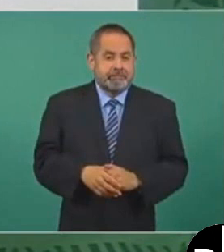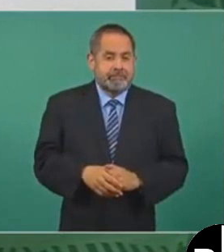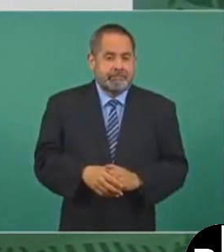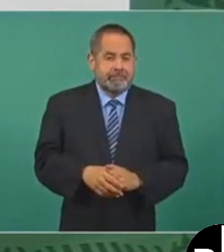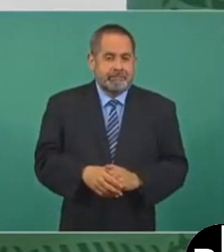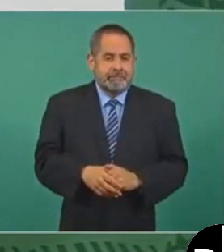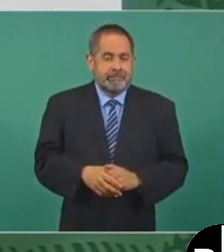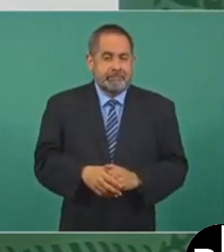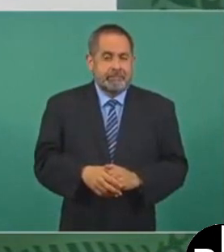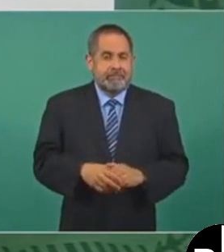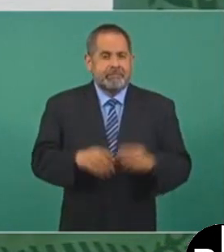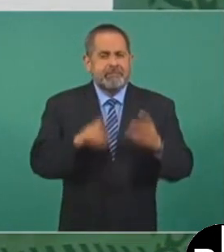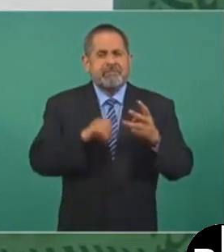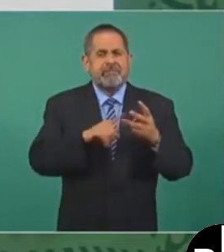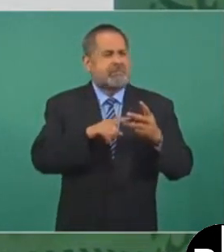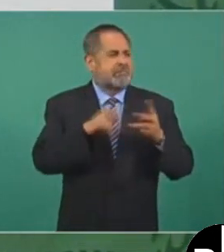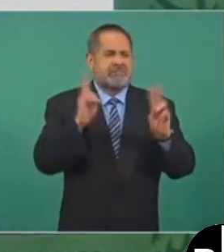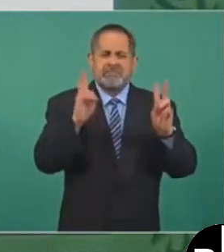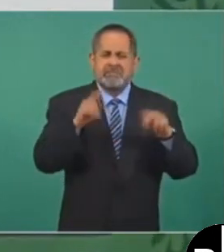¿La silla rota de quién es?